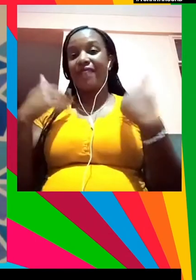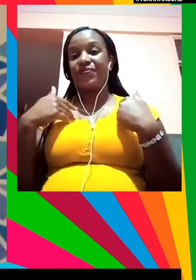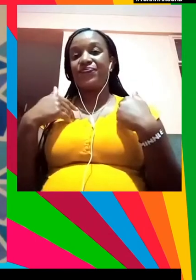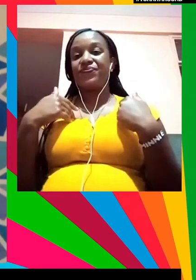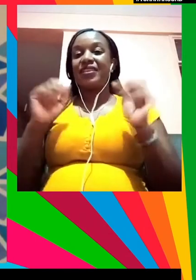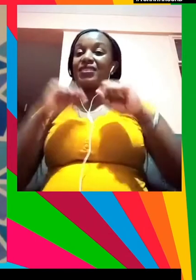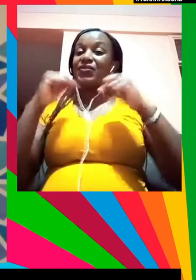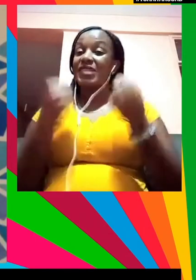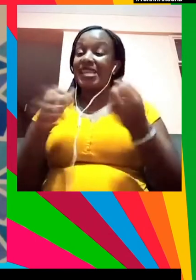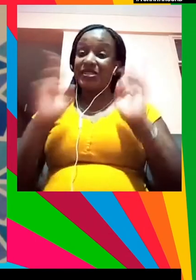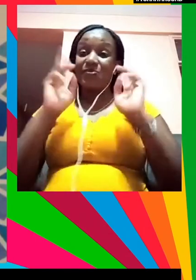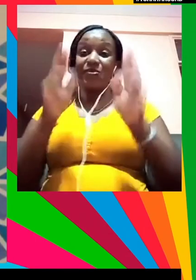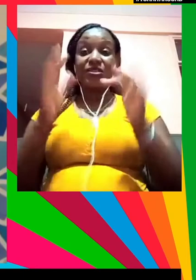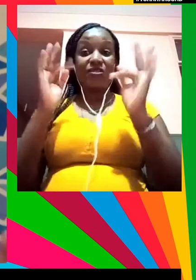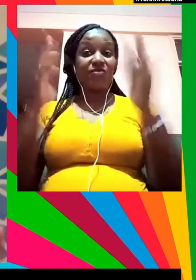anual es que